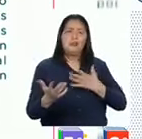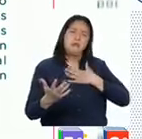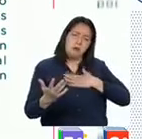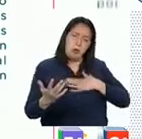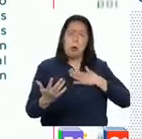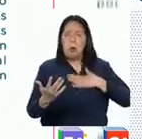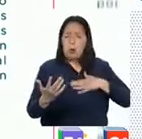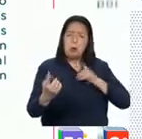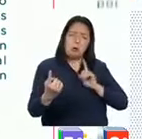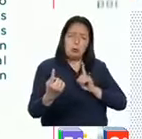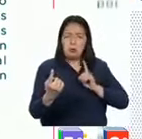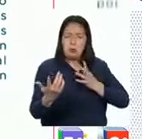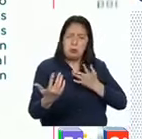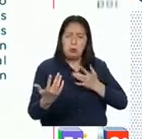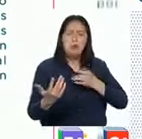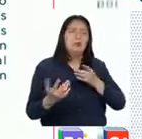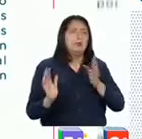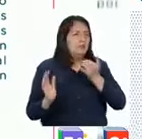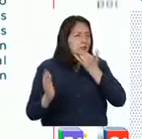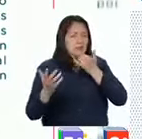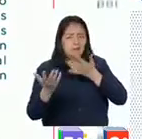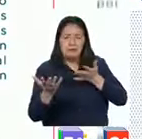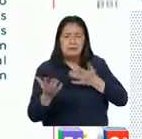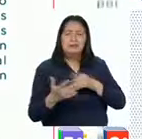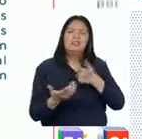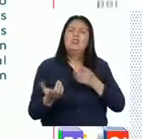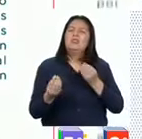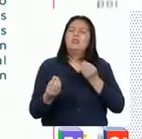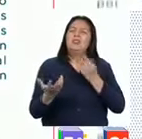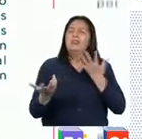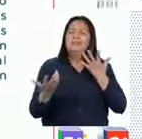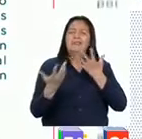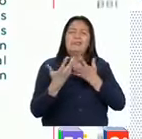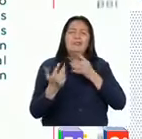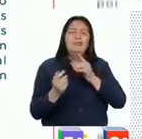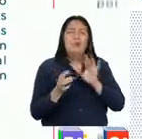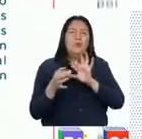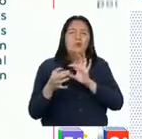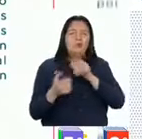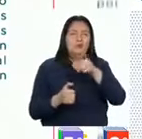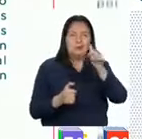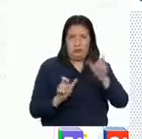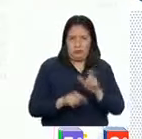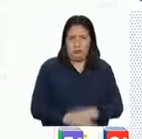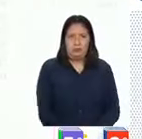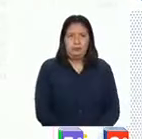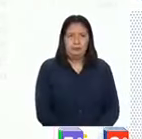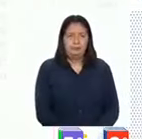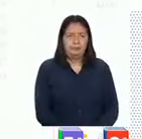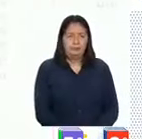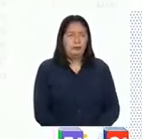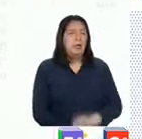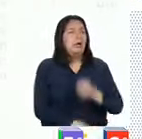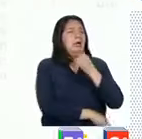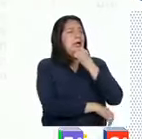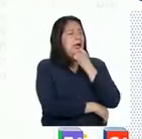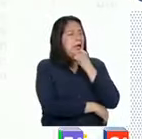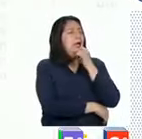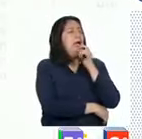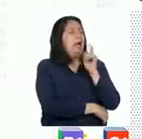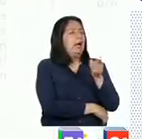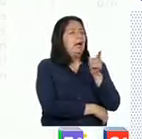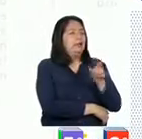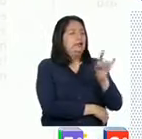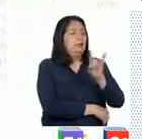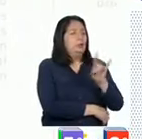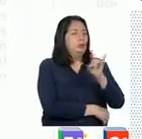cómoda en función de la situación y de la relación que tengamos con otras personas. Me doy cuenta de que